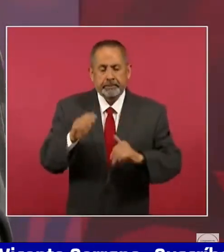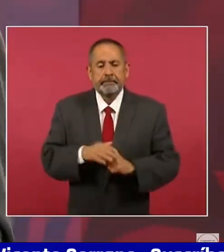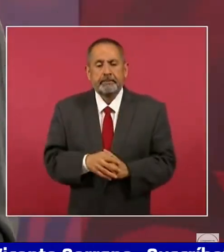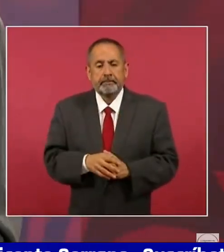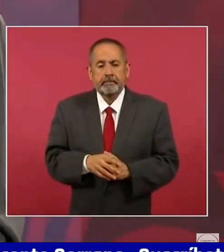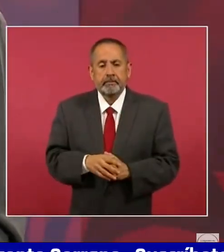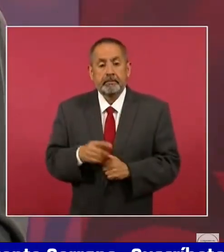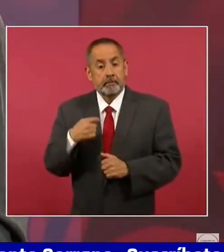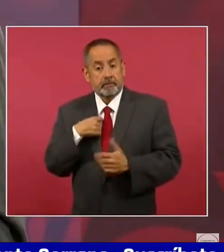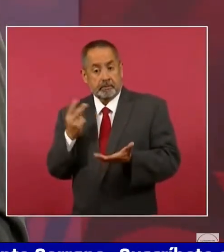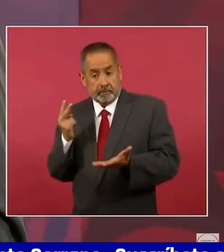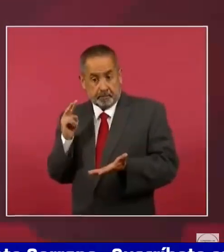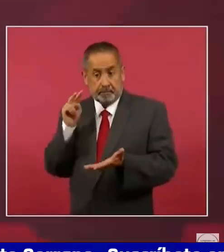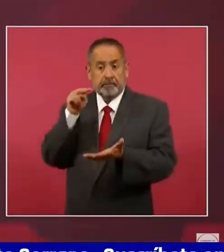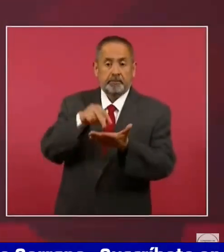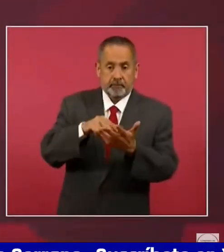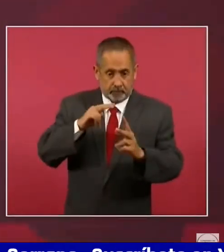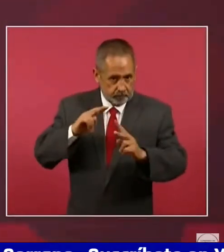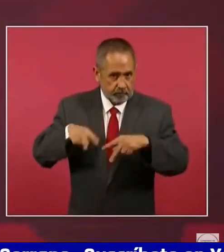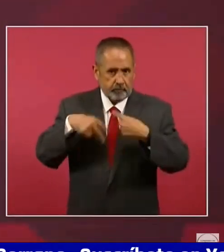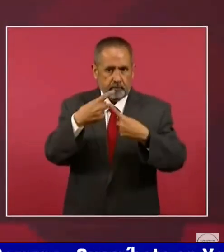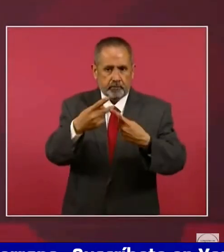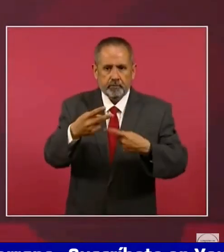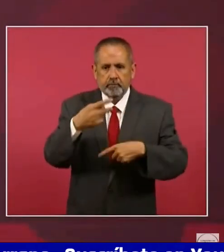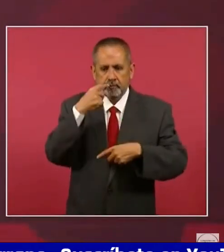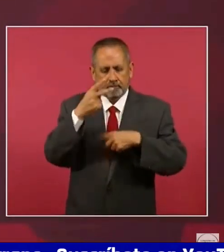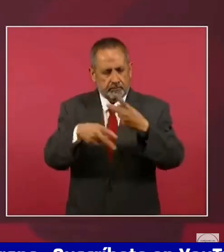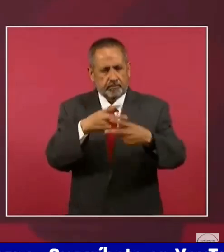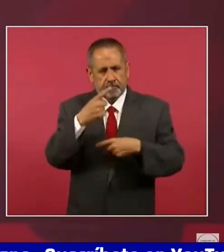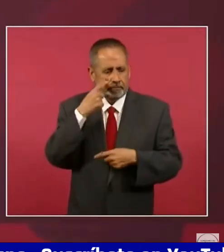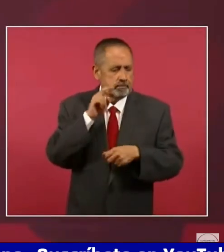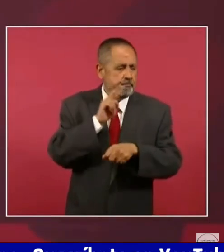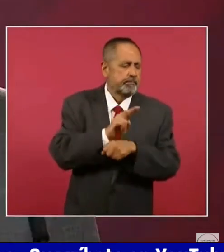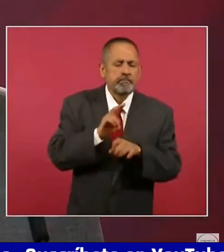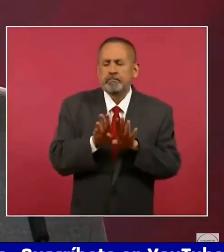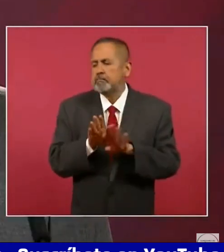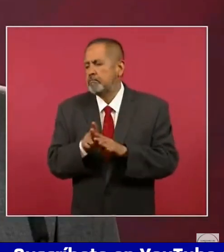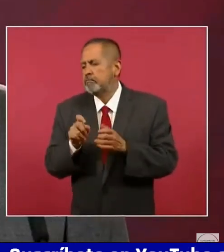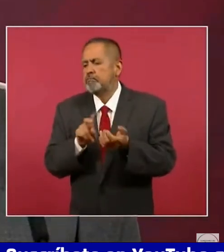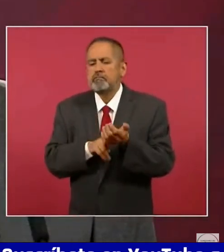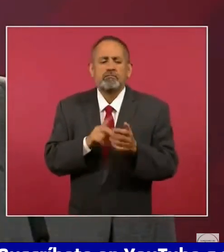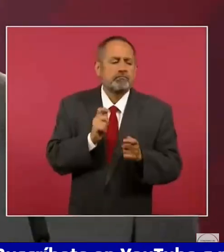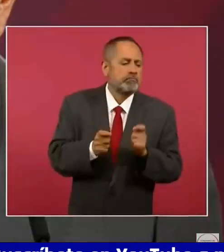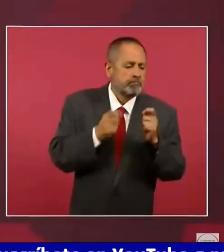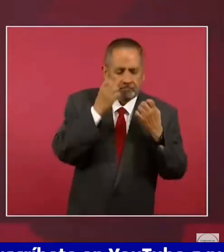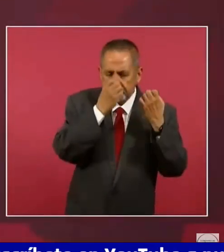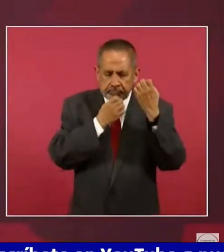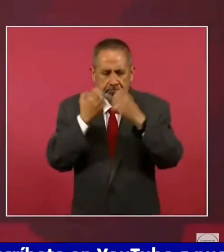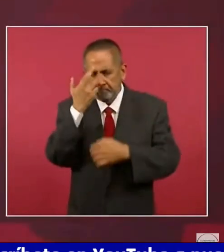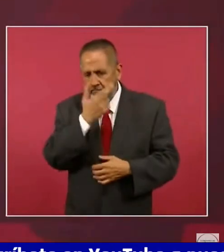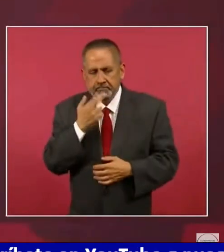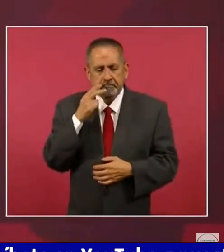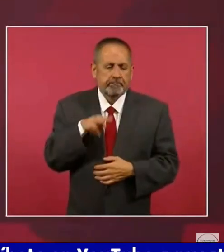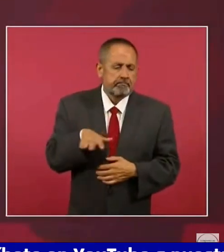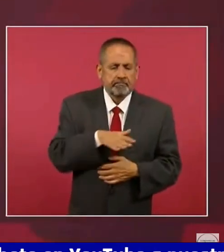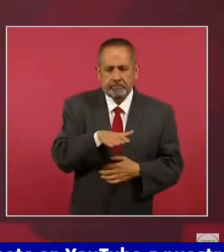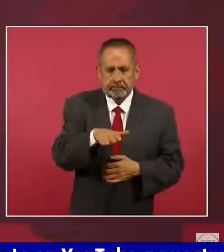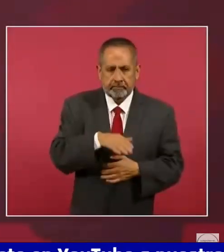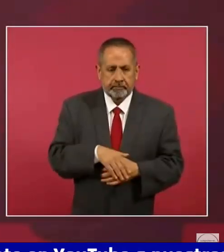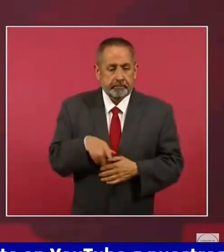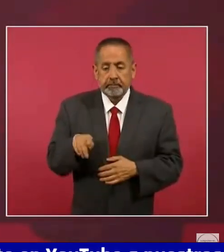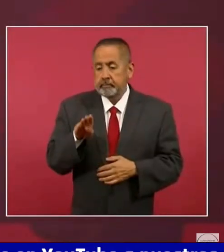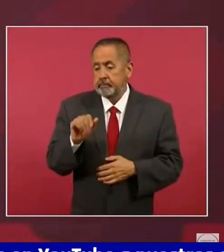voy a una supervisión, a ese camino, de